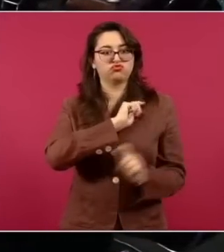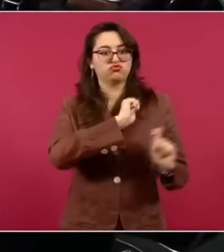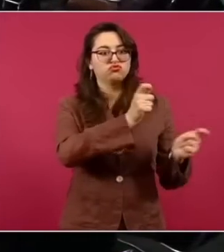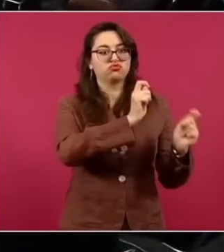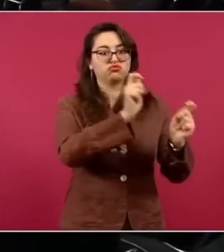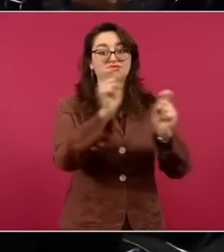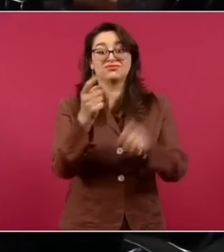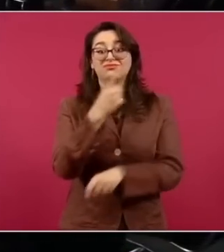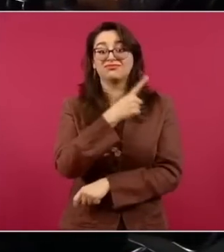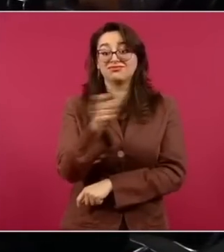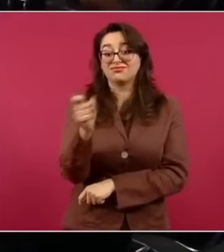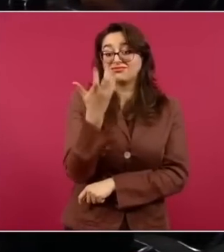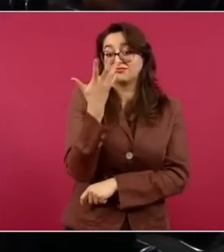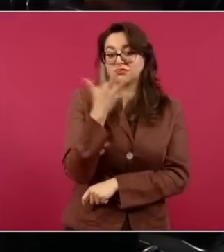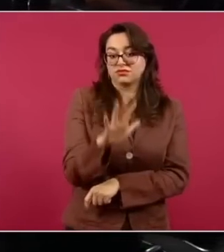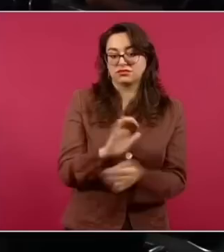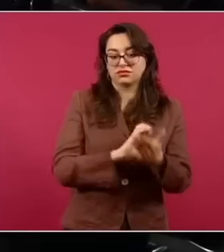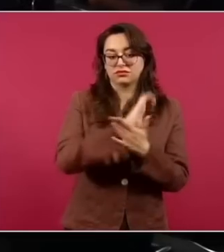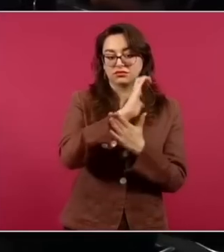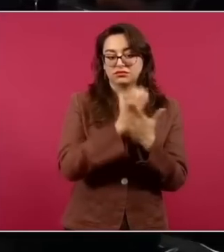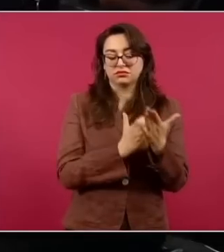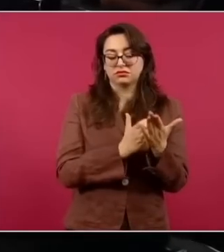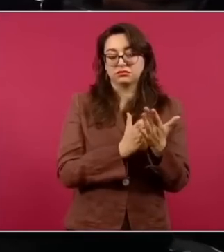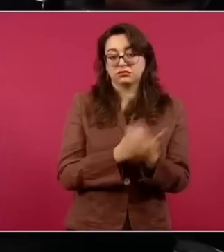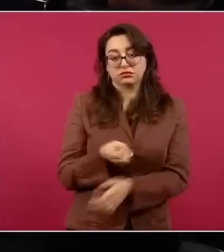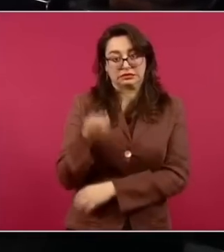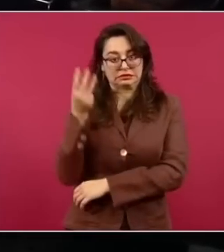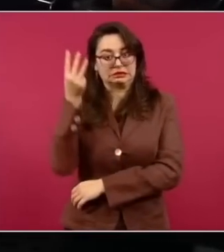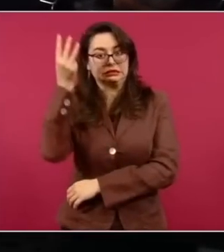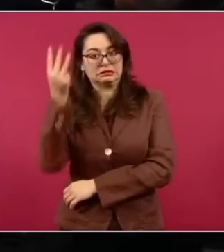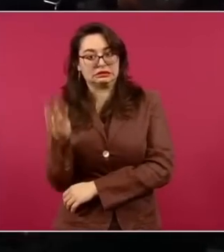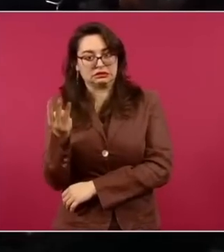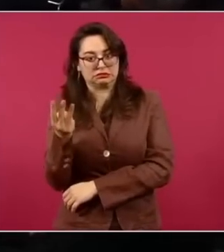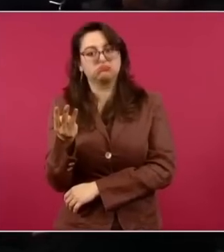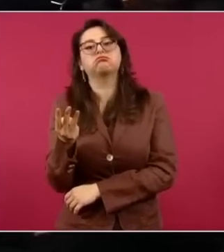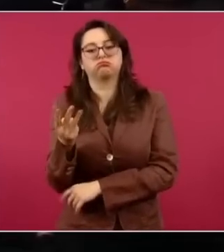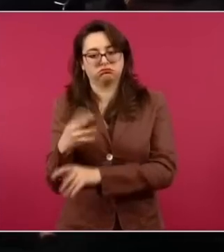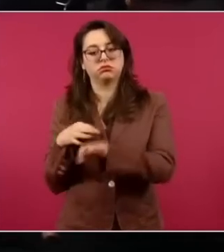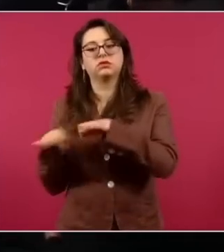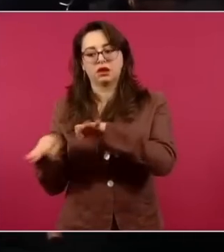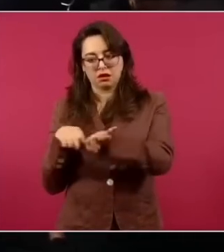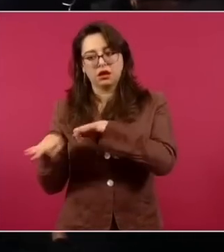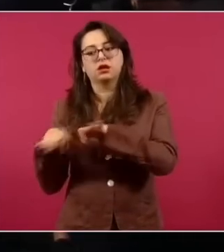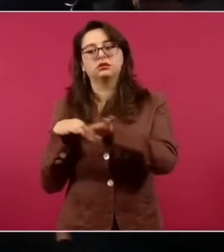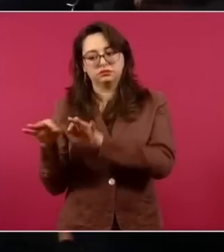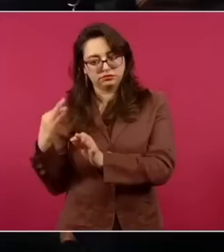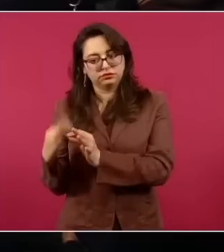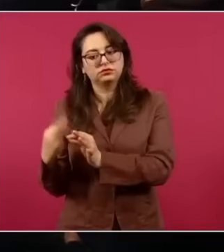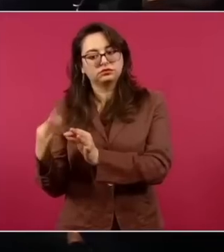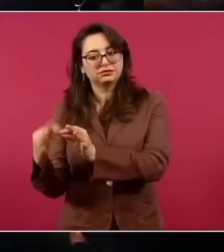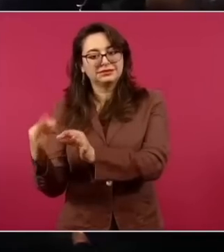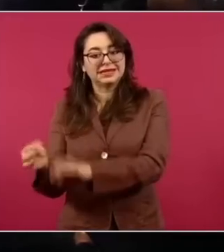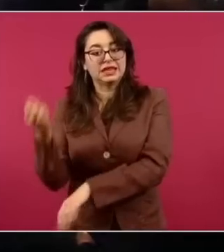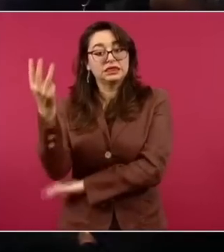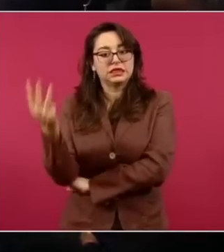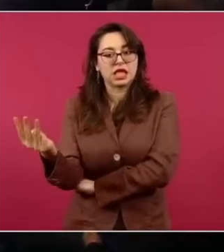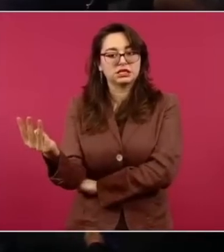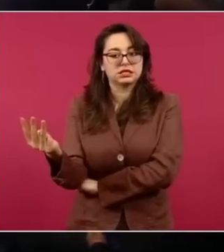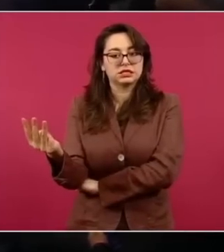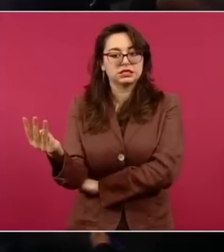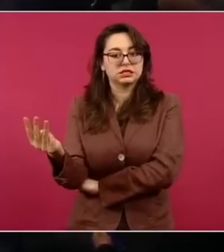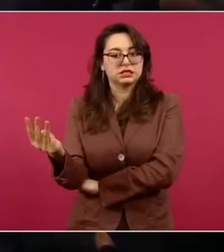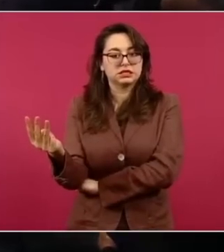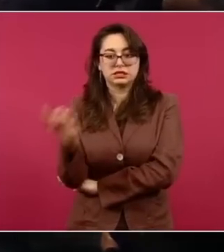Tres campos de los 110 que entregaron están en producción.